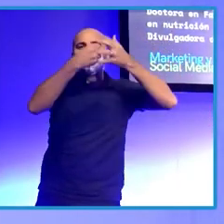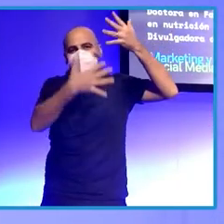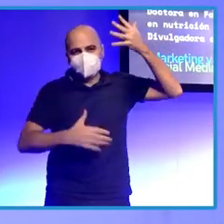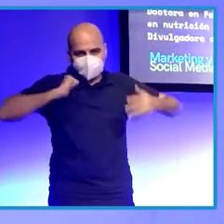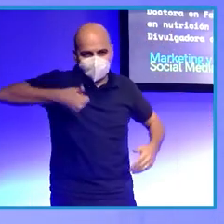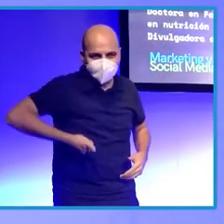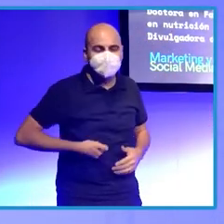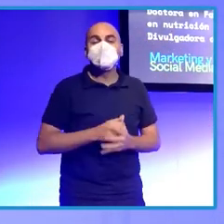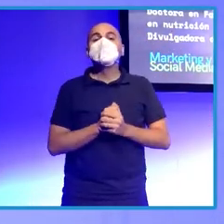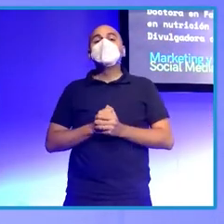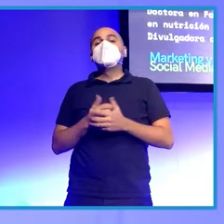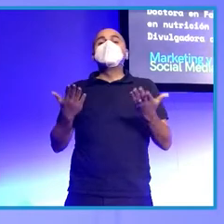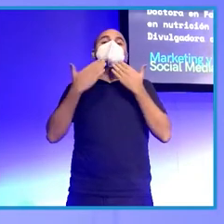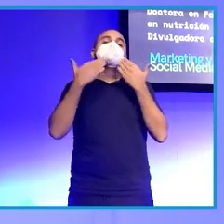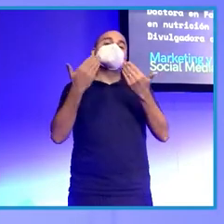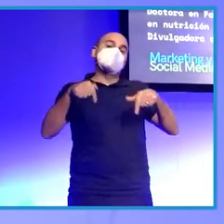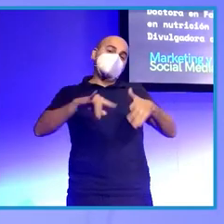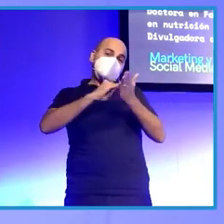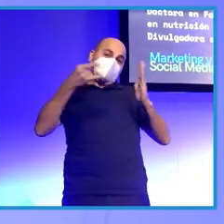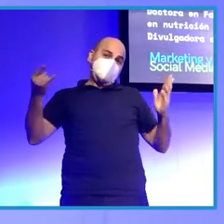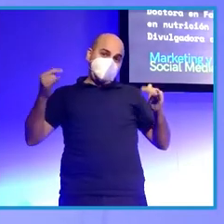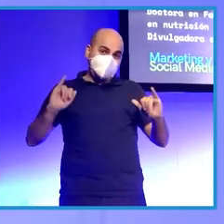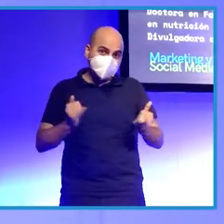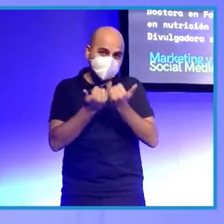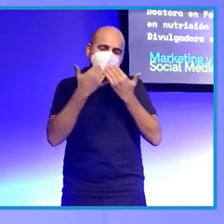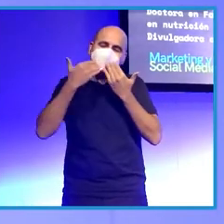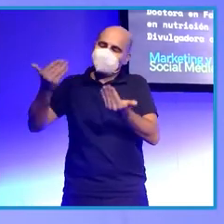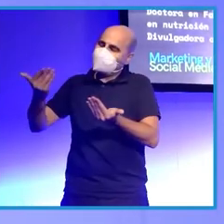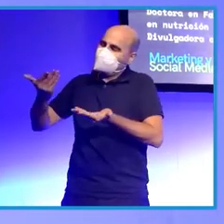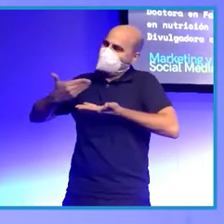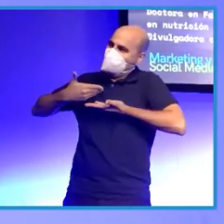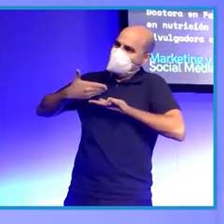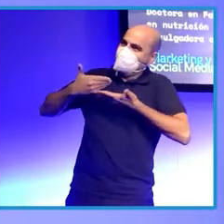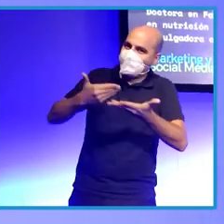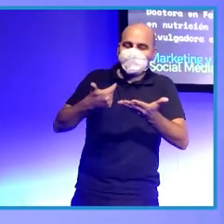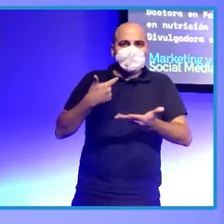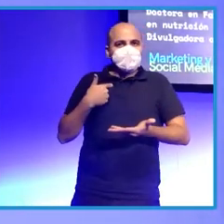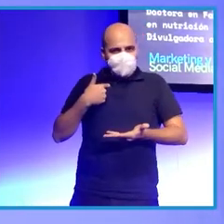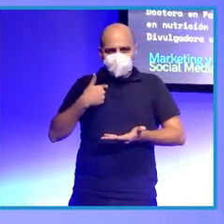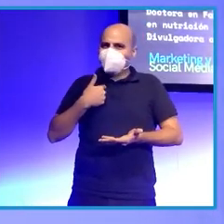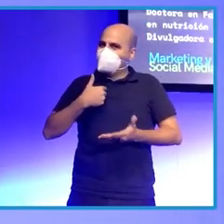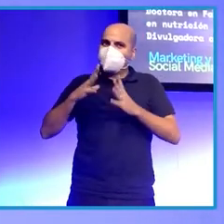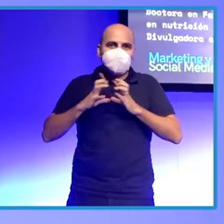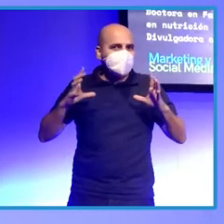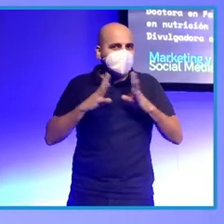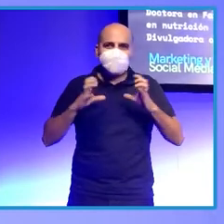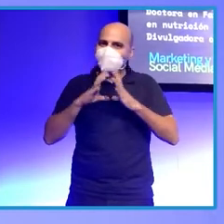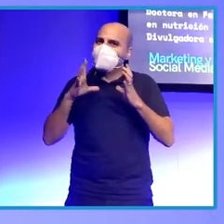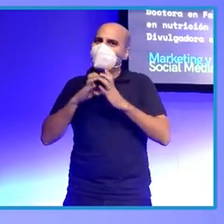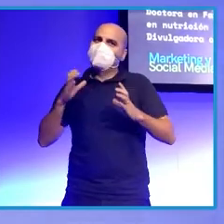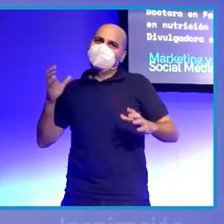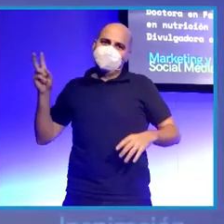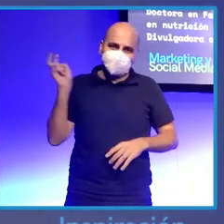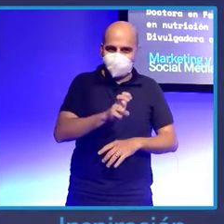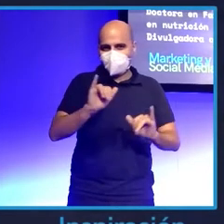Muchísimas gracias a Tenerife por invitarme a estar aquí hoy. No sabéis las ganas que tenía de estar en Tenerife desde hace dos